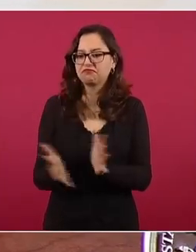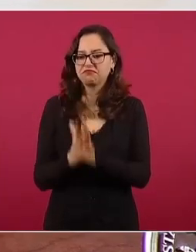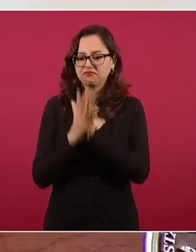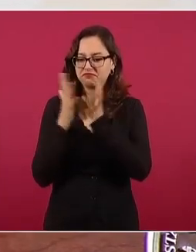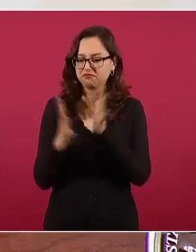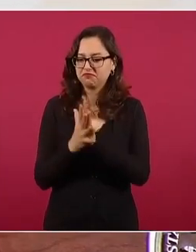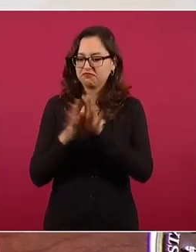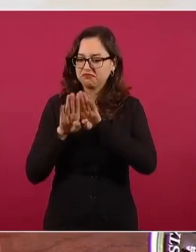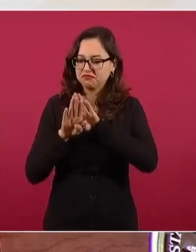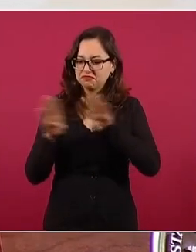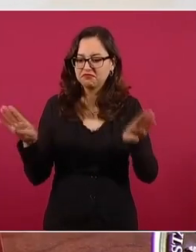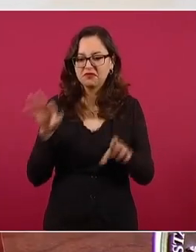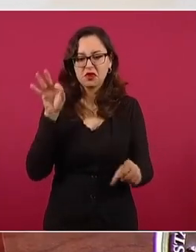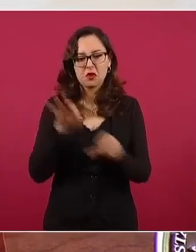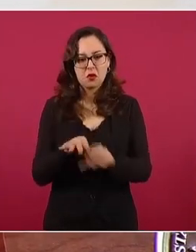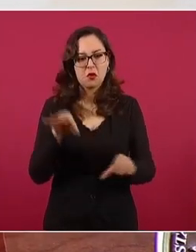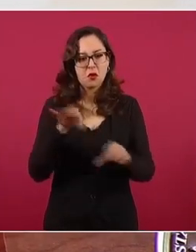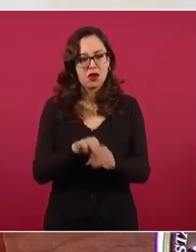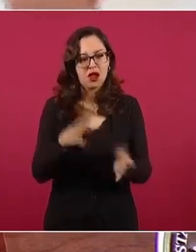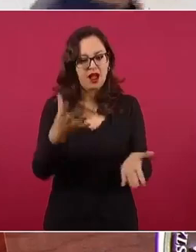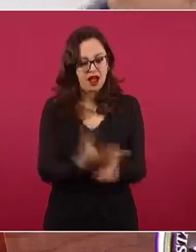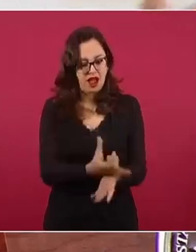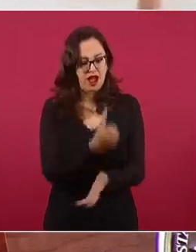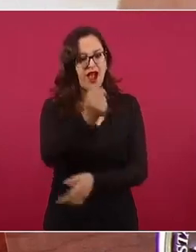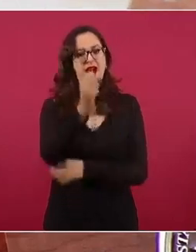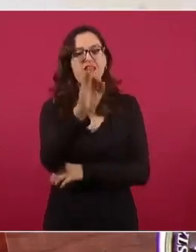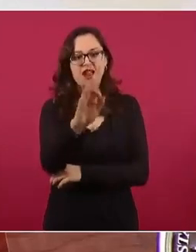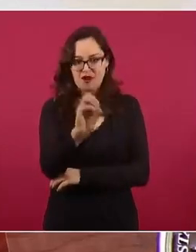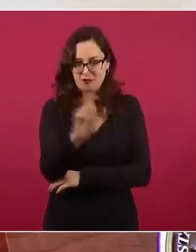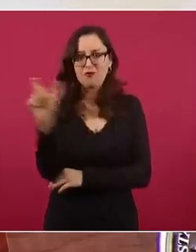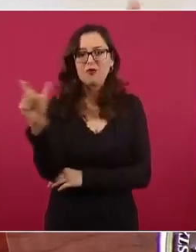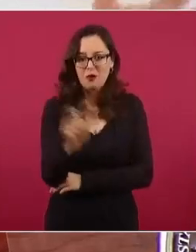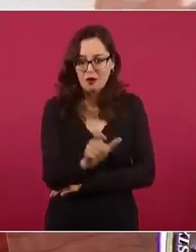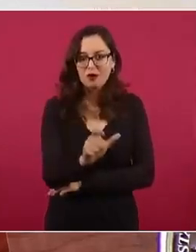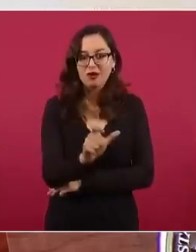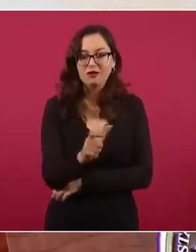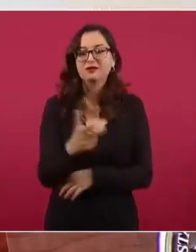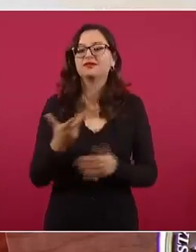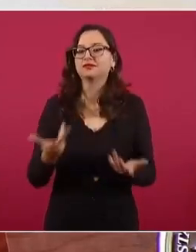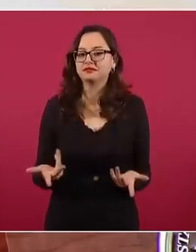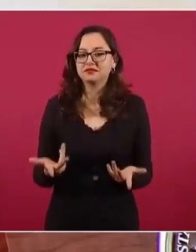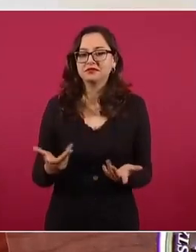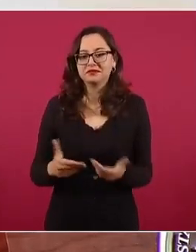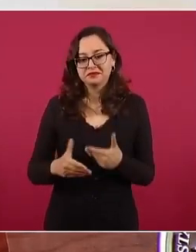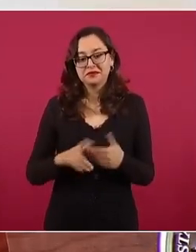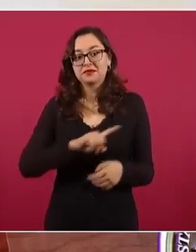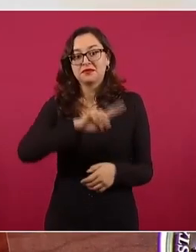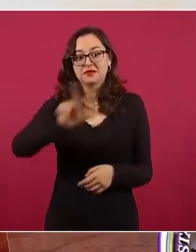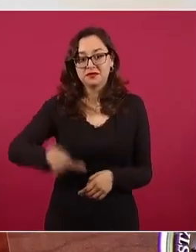Fox, en vez de garantizar elecciones libres,